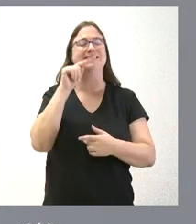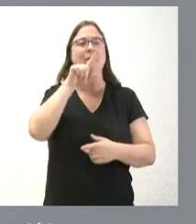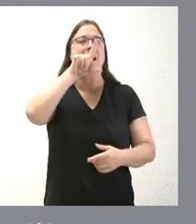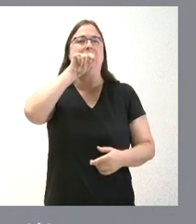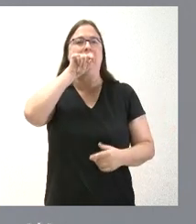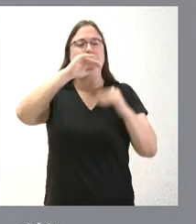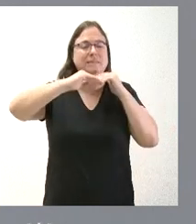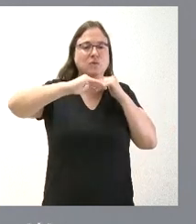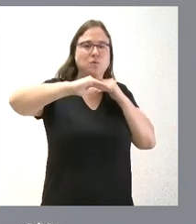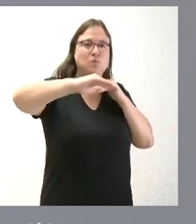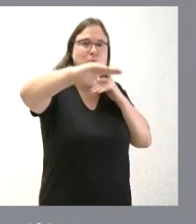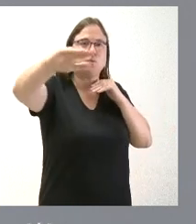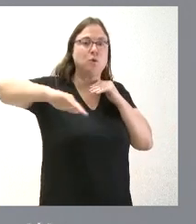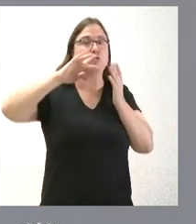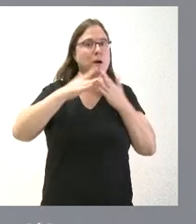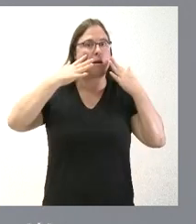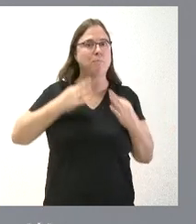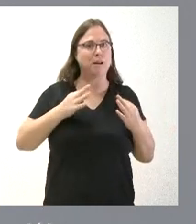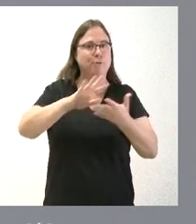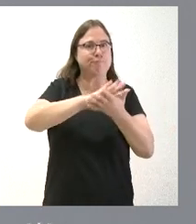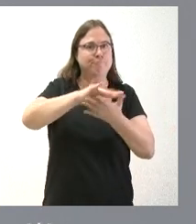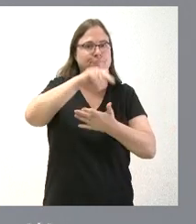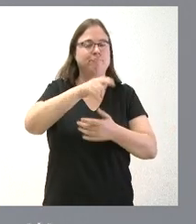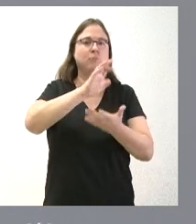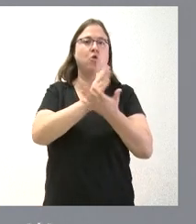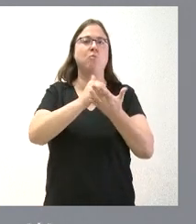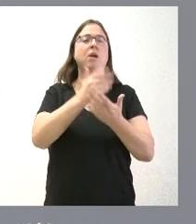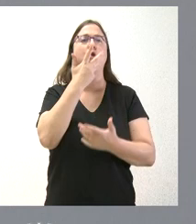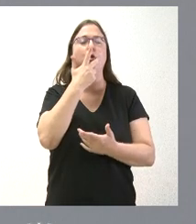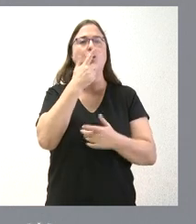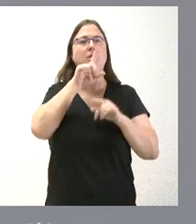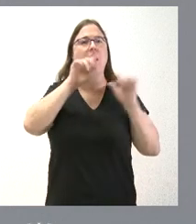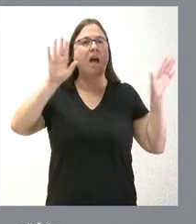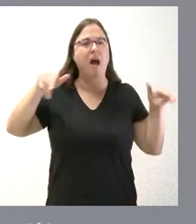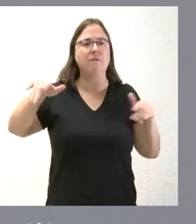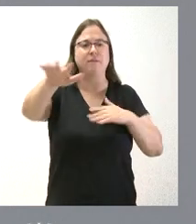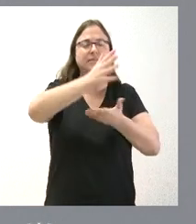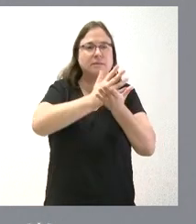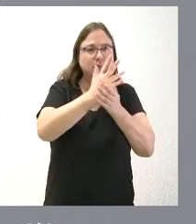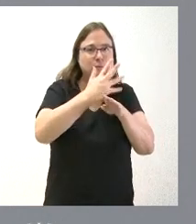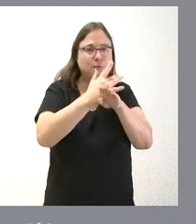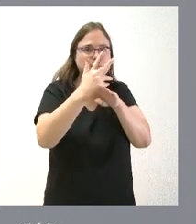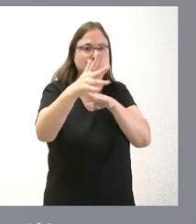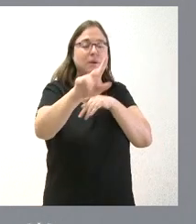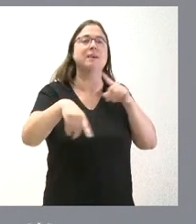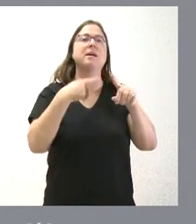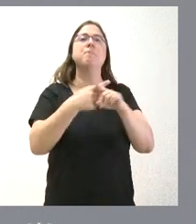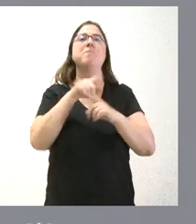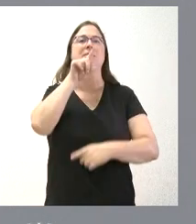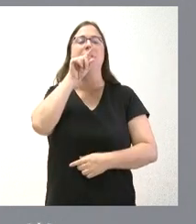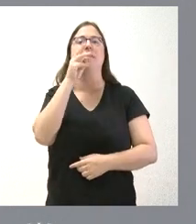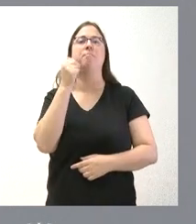amenazadas en la comunidad. Es un conocimiento de las poblaciones de aves esteparias que están amenazadas y de la perdiz pardilla